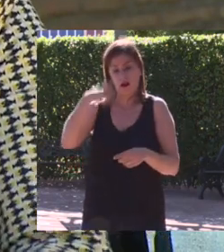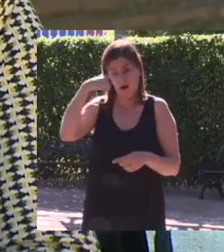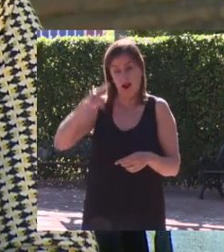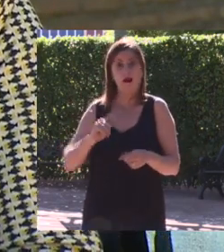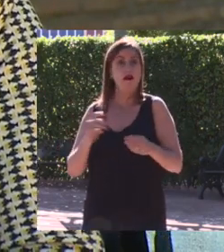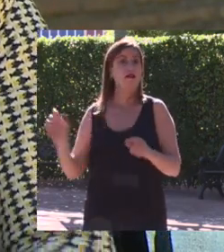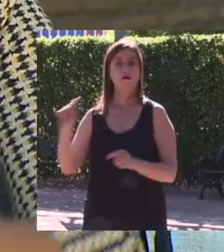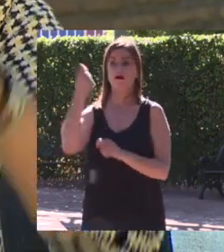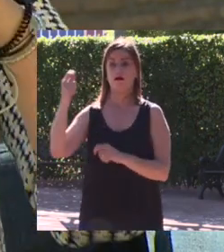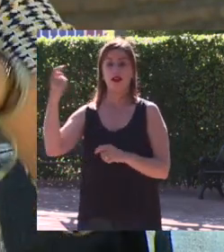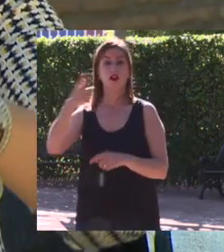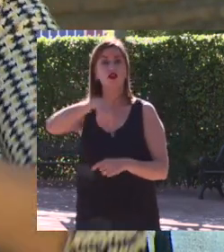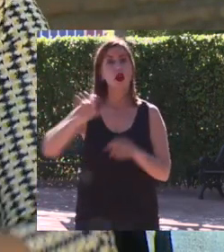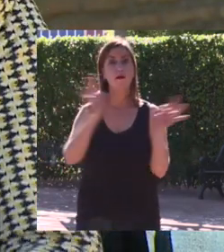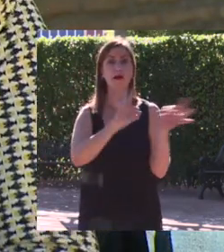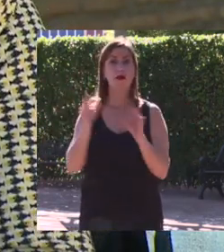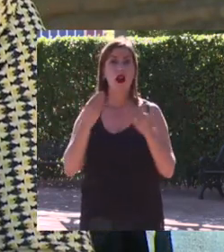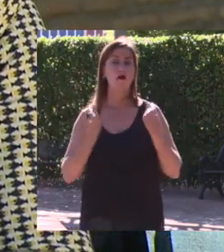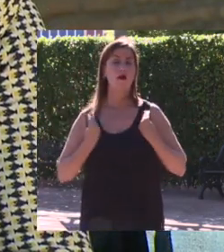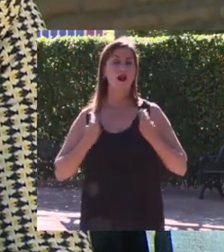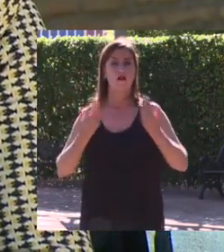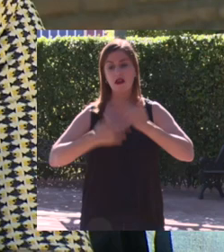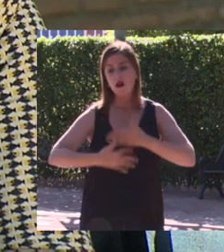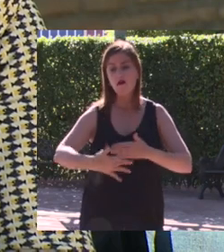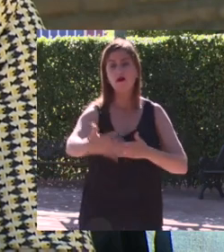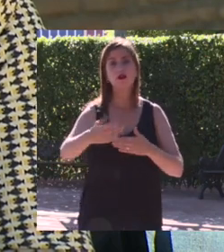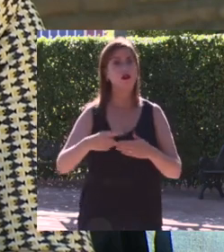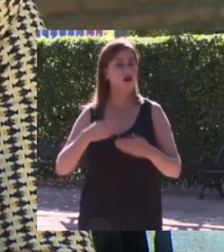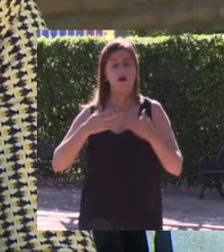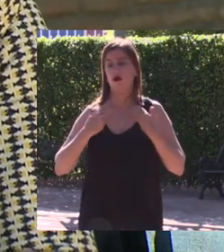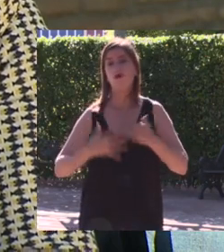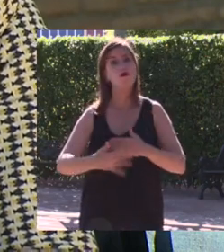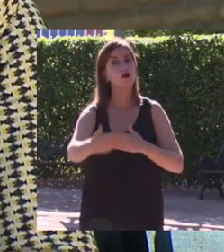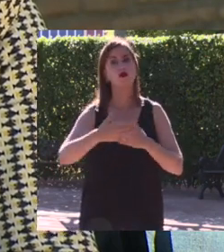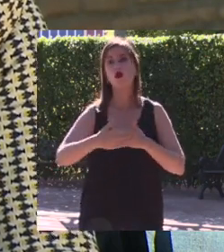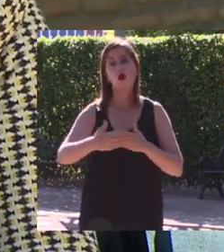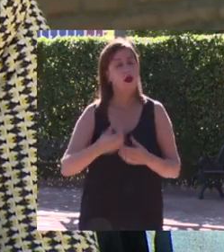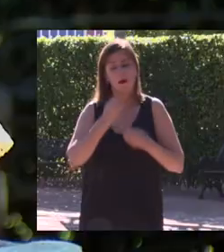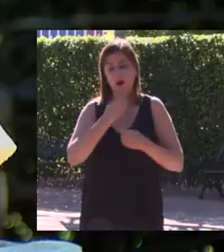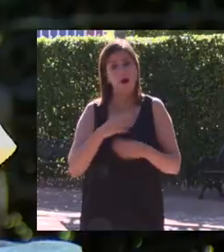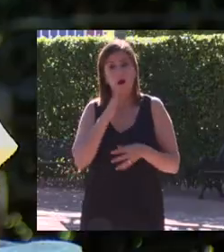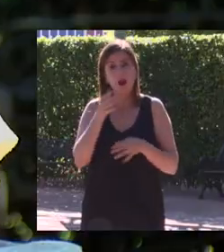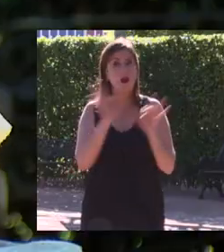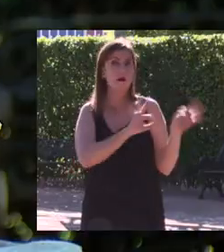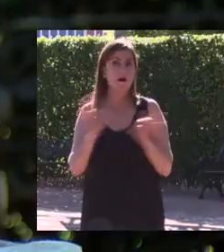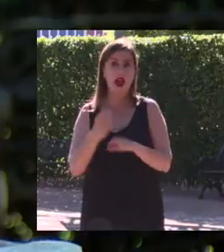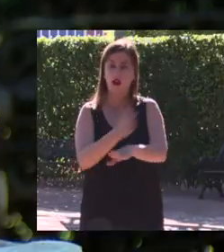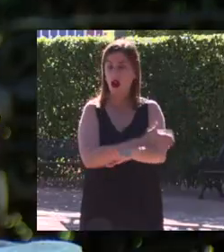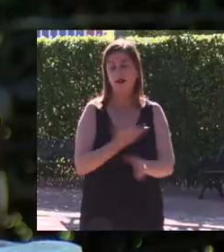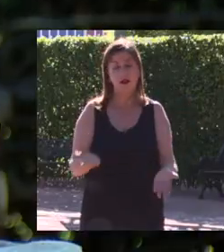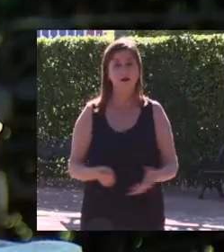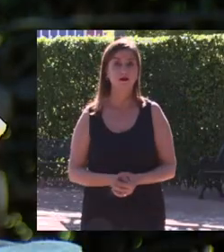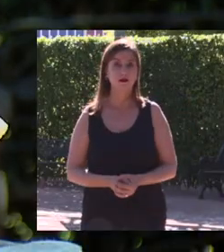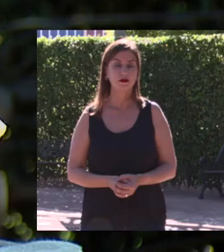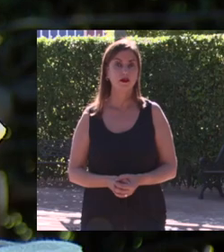nos hemos preparado para el futuro pues tenemos un futuro mejor que aquellos que no se han preparado para él otra de las preguntas que nos